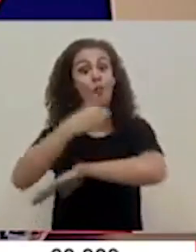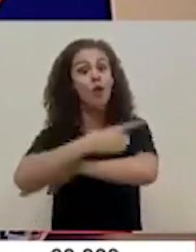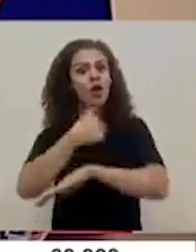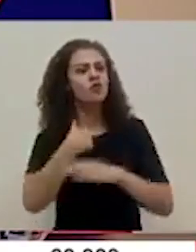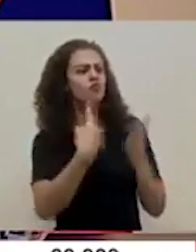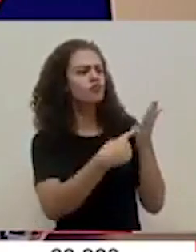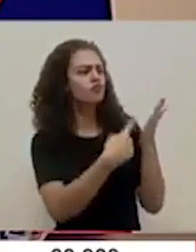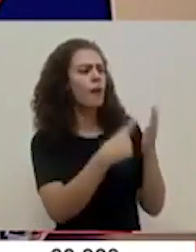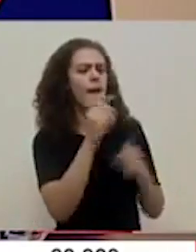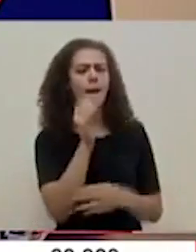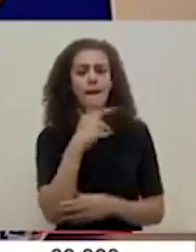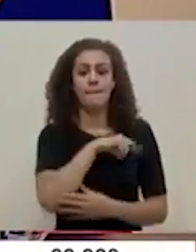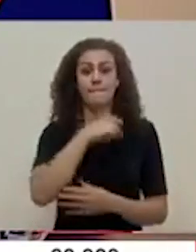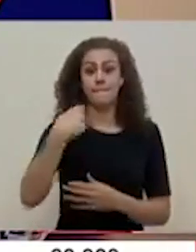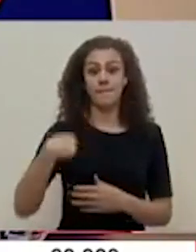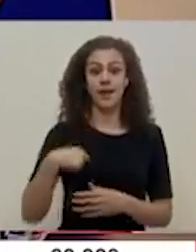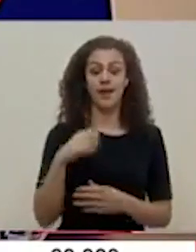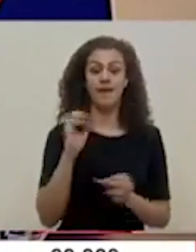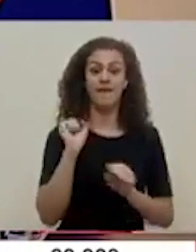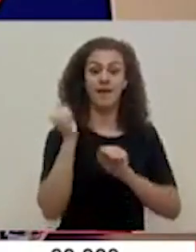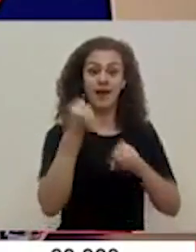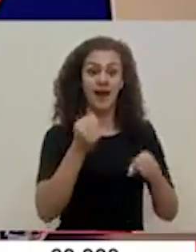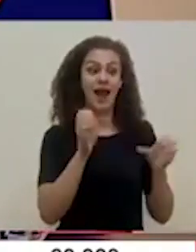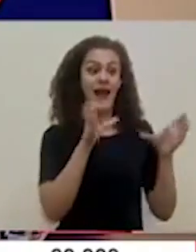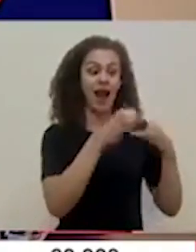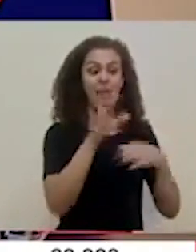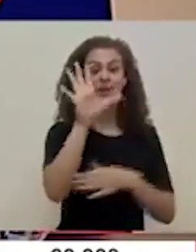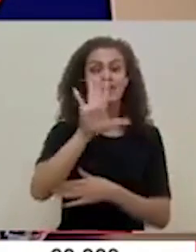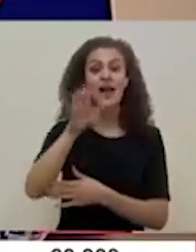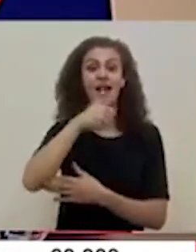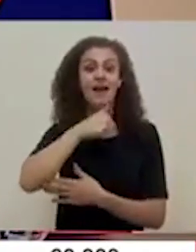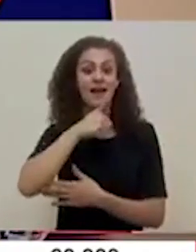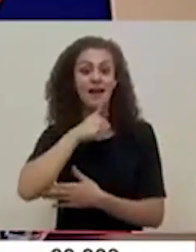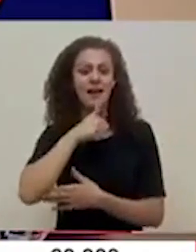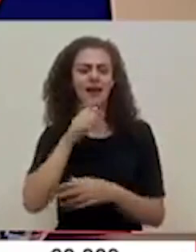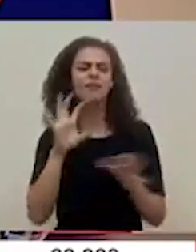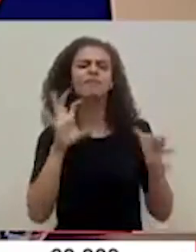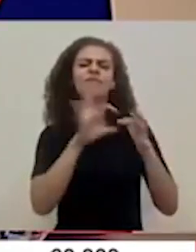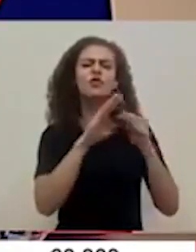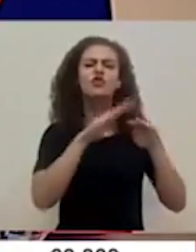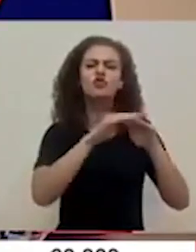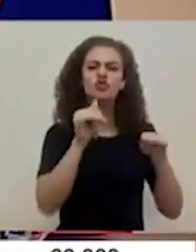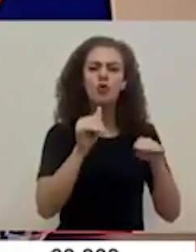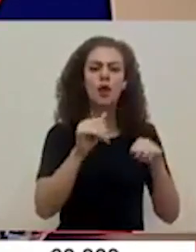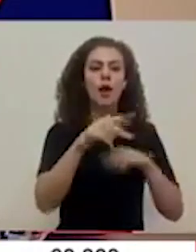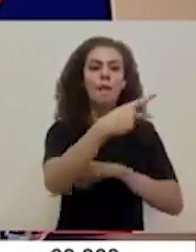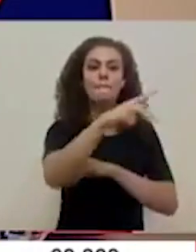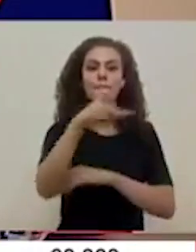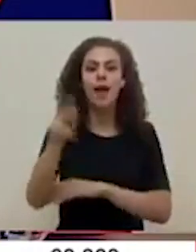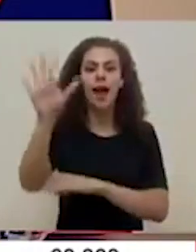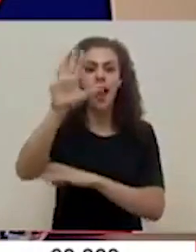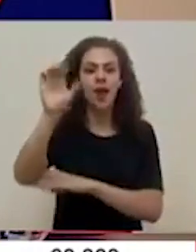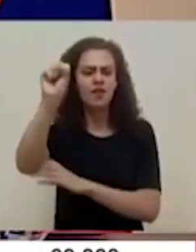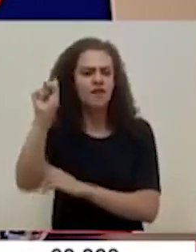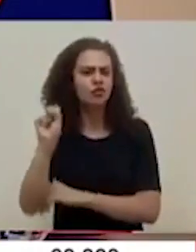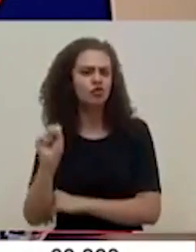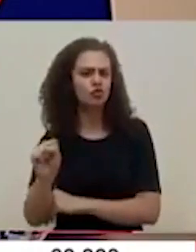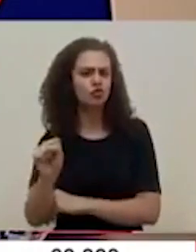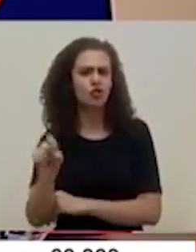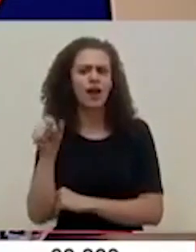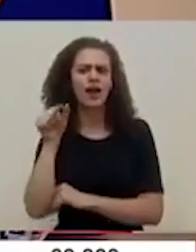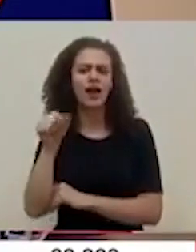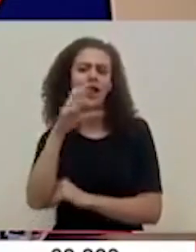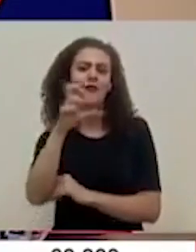con el presidente de la Federación de Cámaras Privadas del Caribe respecto de las playas del Caribe Sur, que son playas que